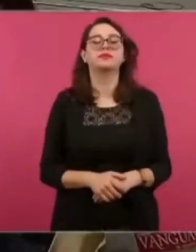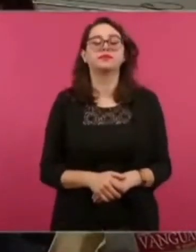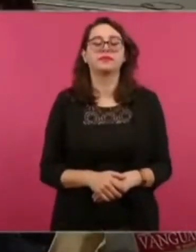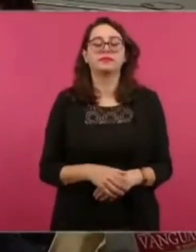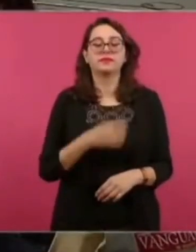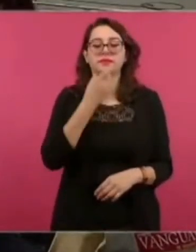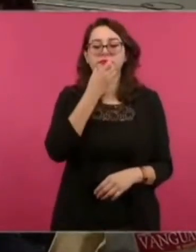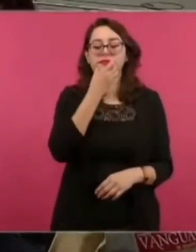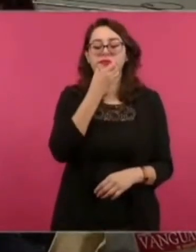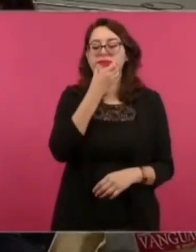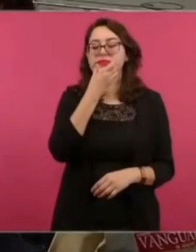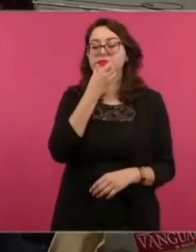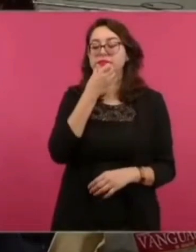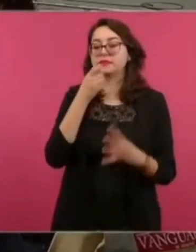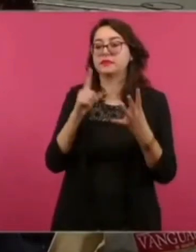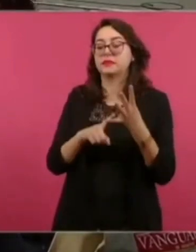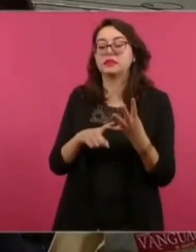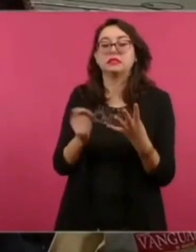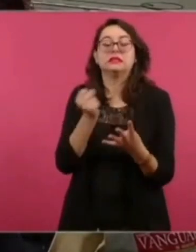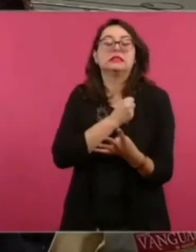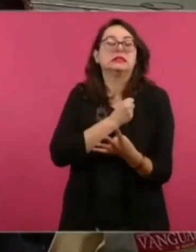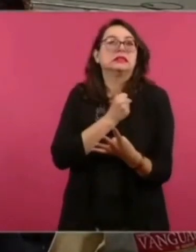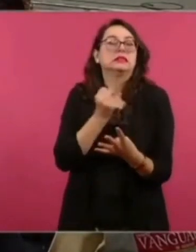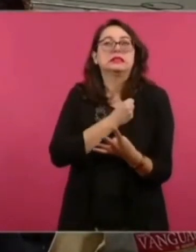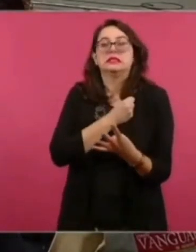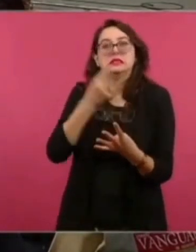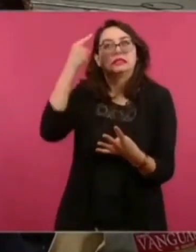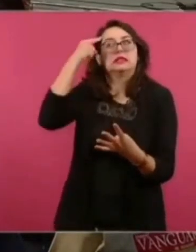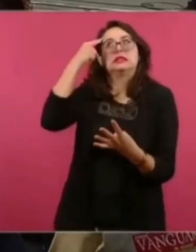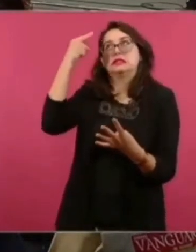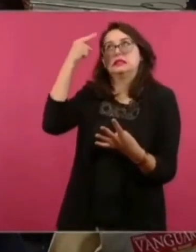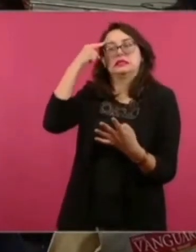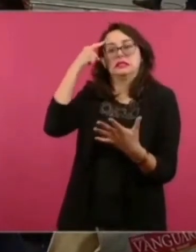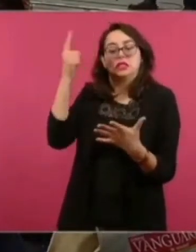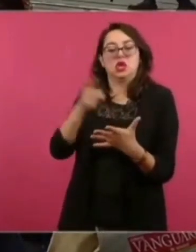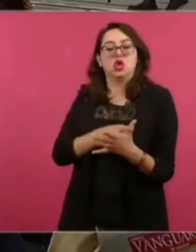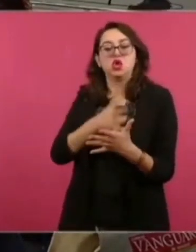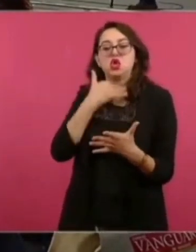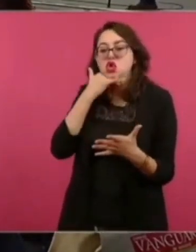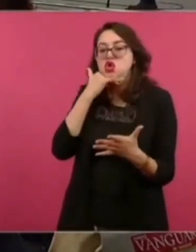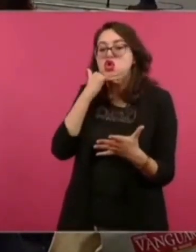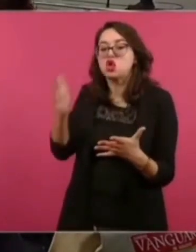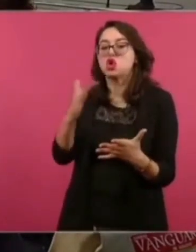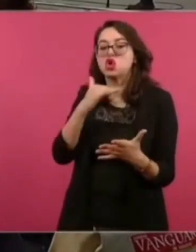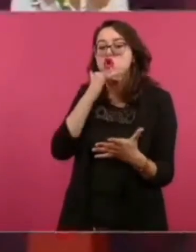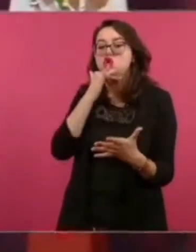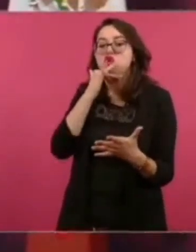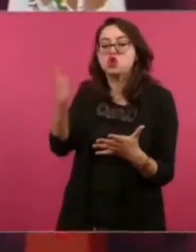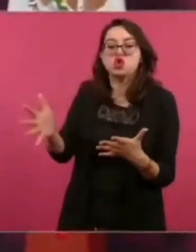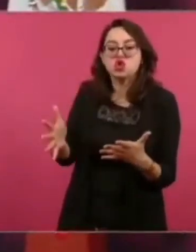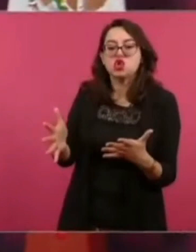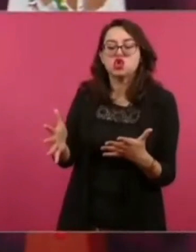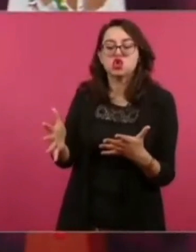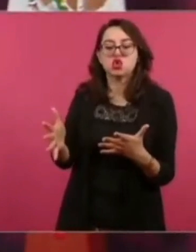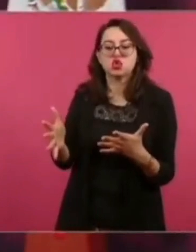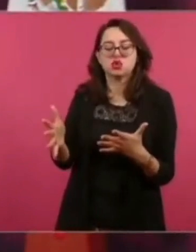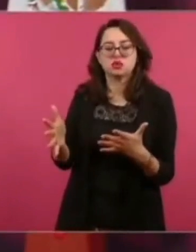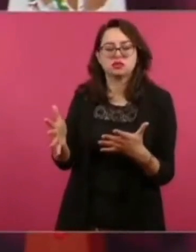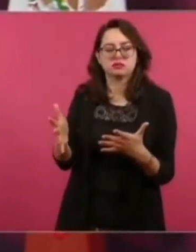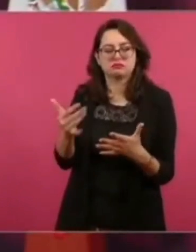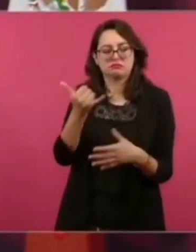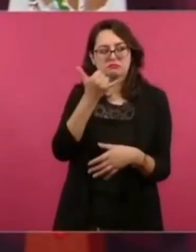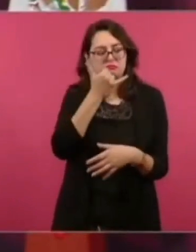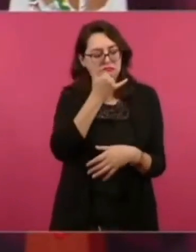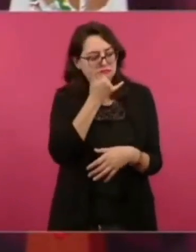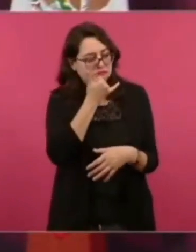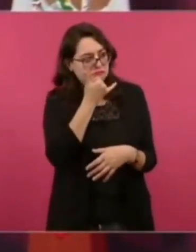fanático corrupto corrupto ¿quién es